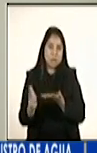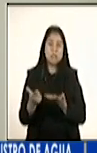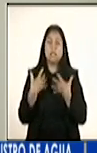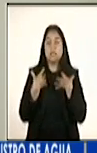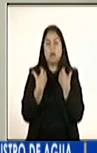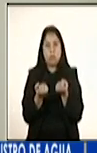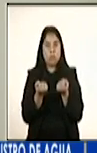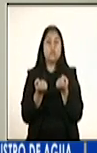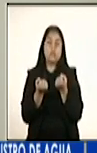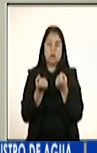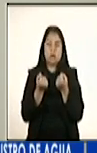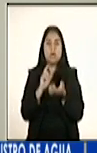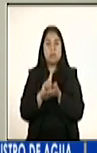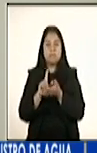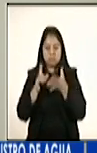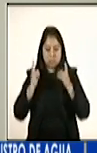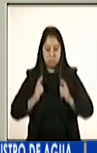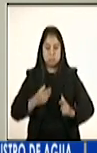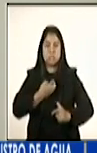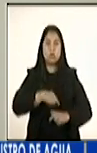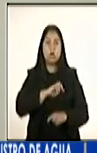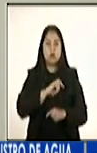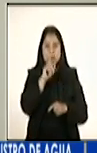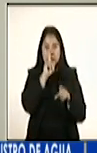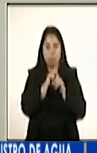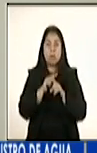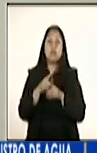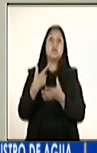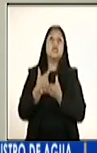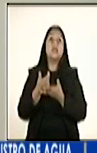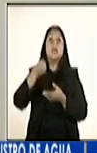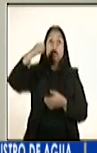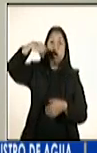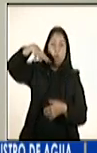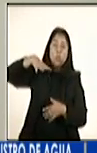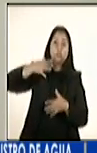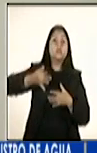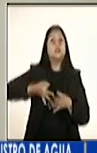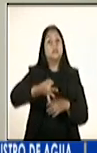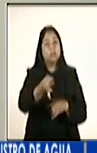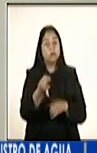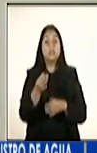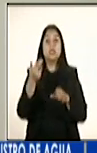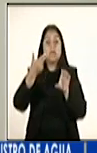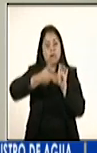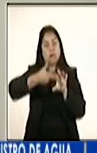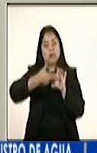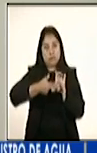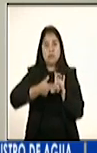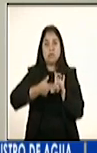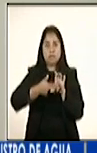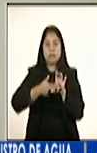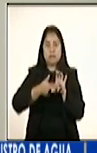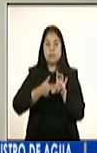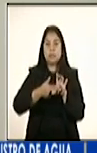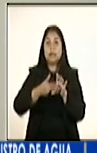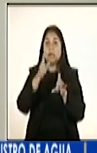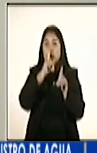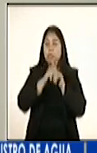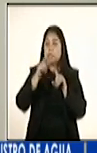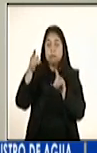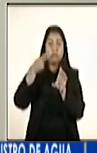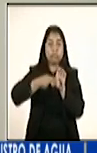salud y la higiene personal. La industria de energía, transporte y comercialización de combustibles, incluyendo las gasolineras,